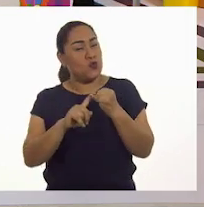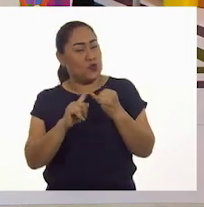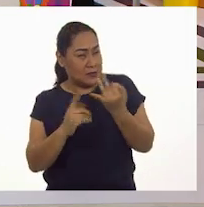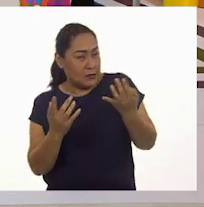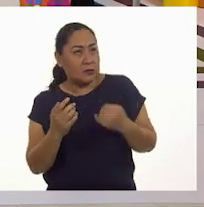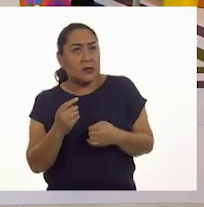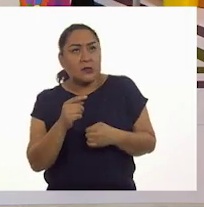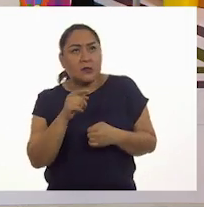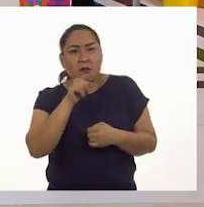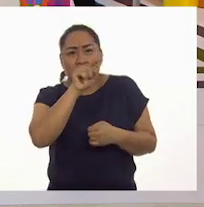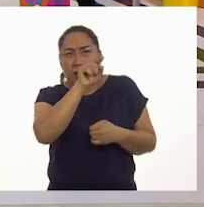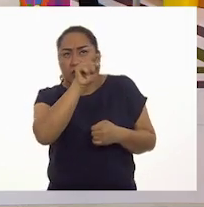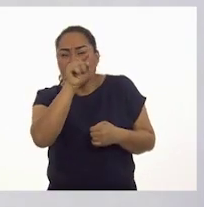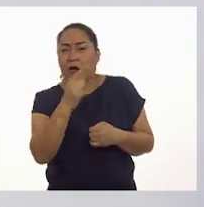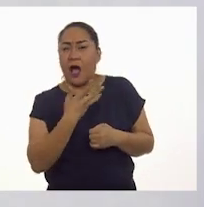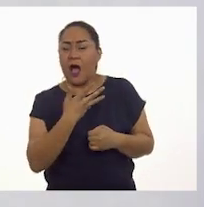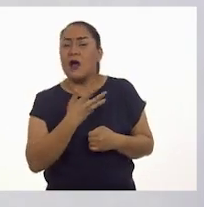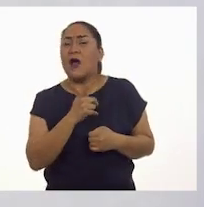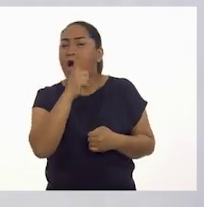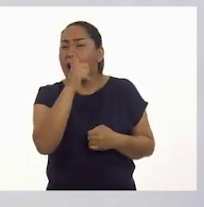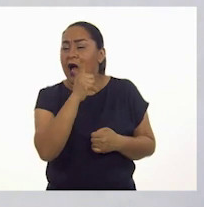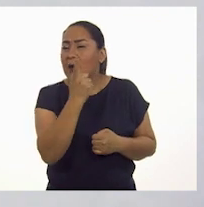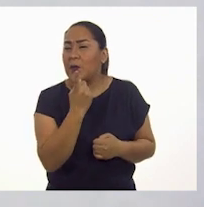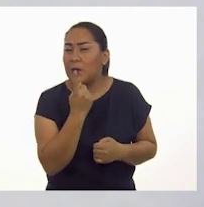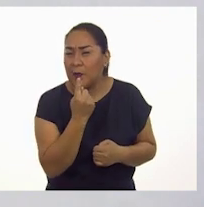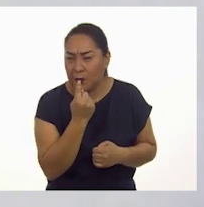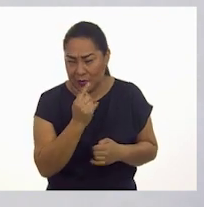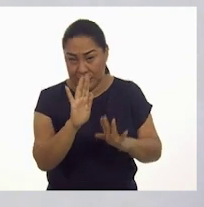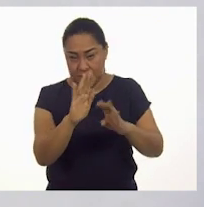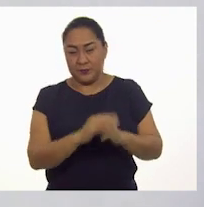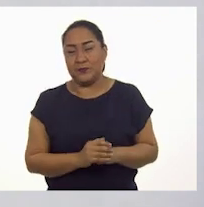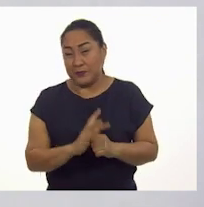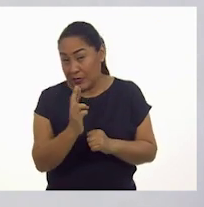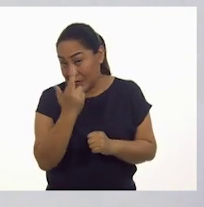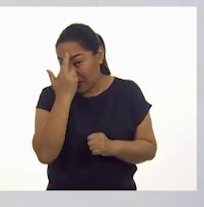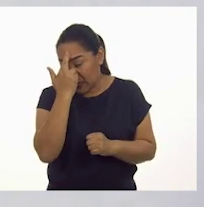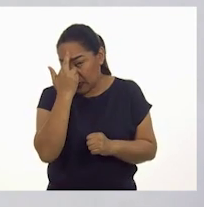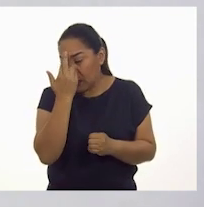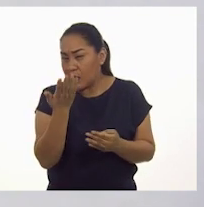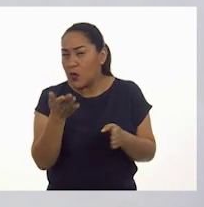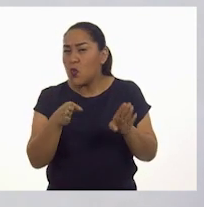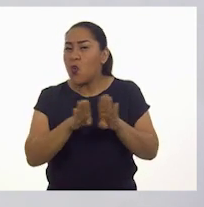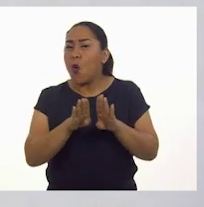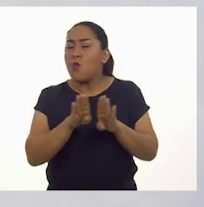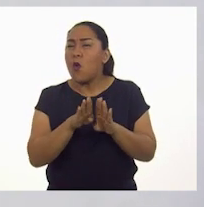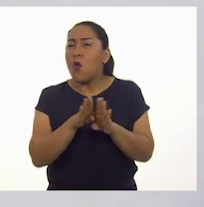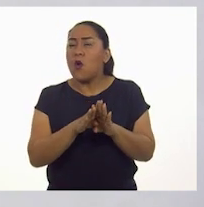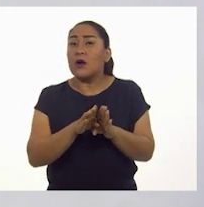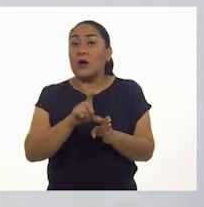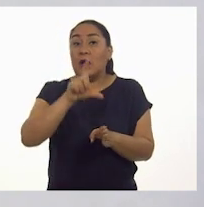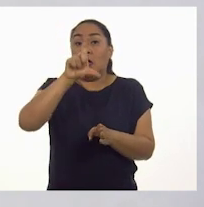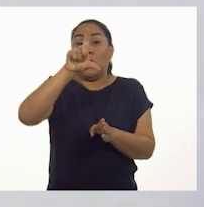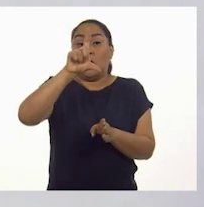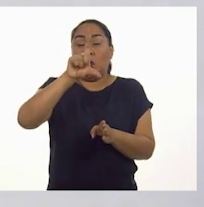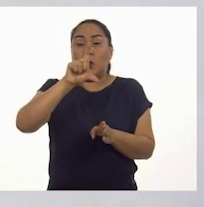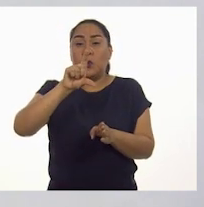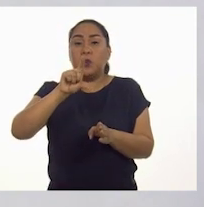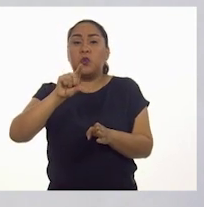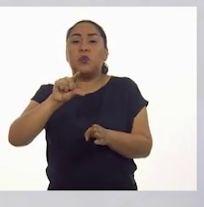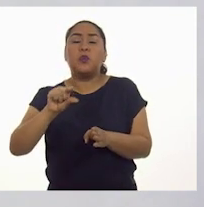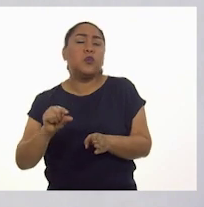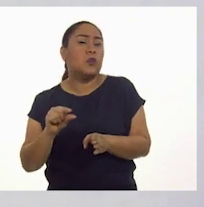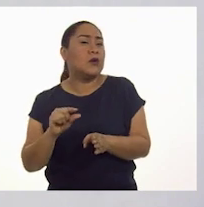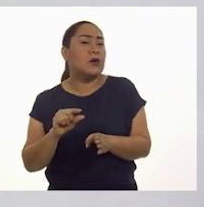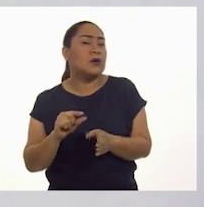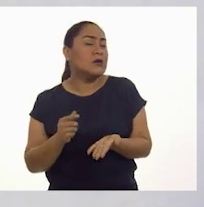vela, Pepe. A ver... Recuerden que la historia es cómo se consume una vela. Ajá. ¿Cuál de